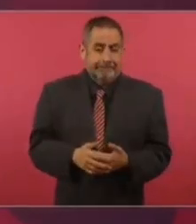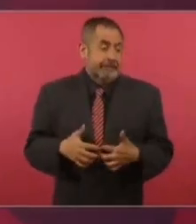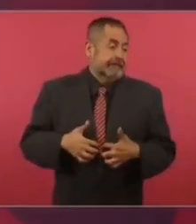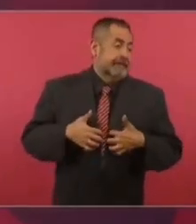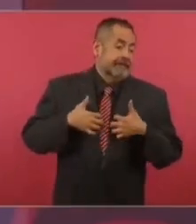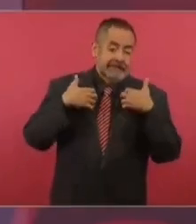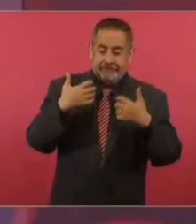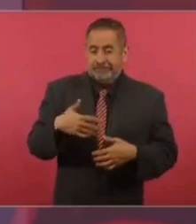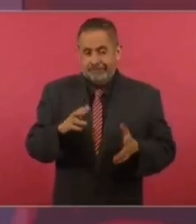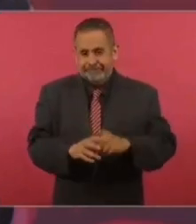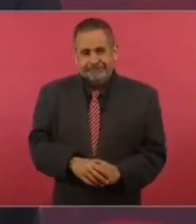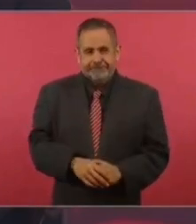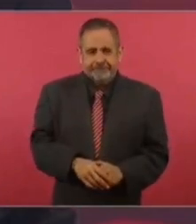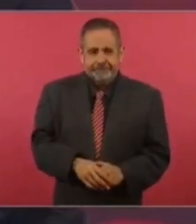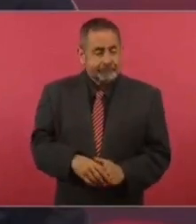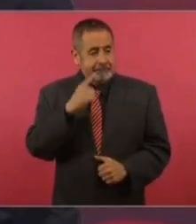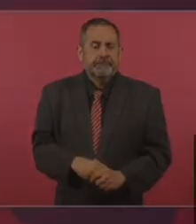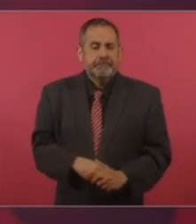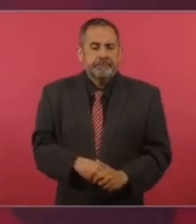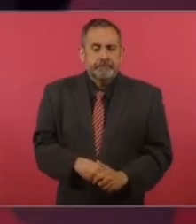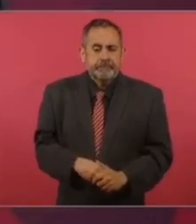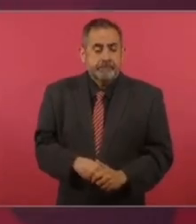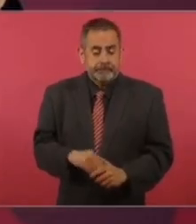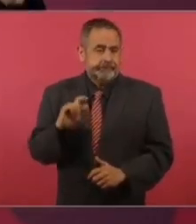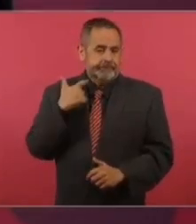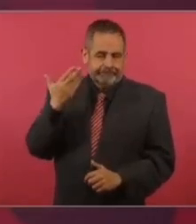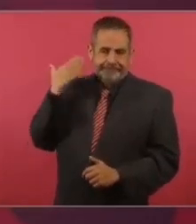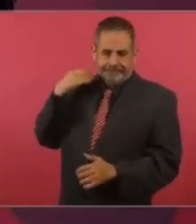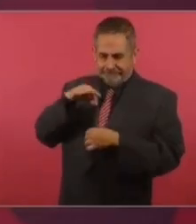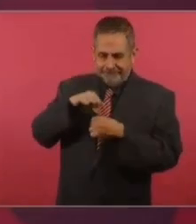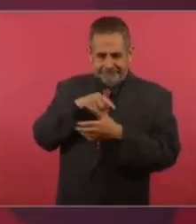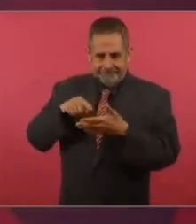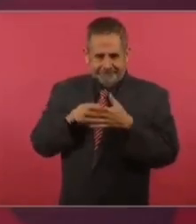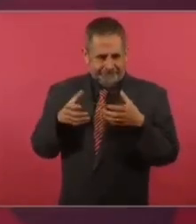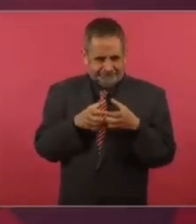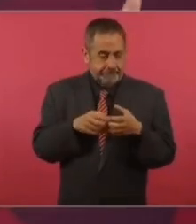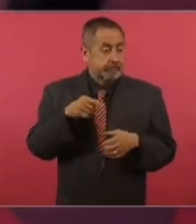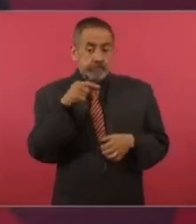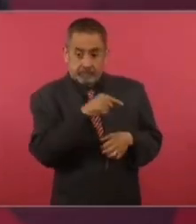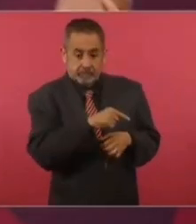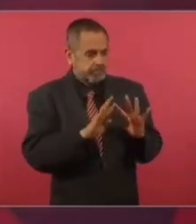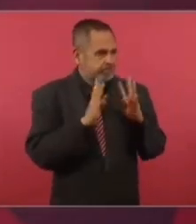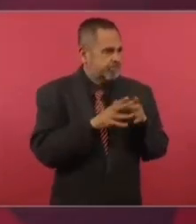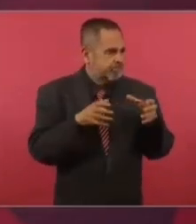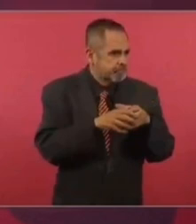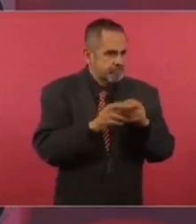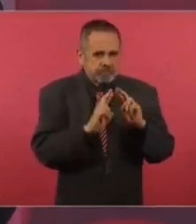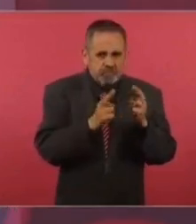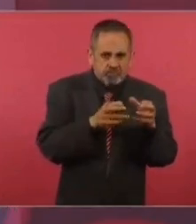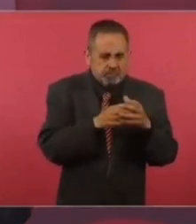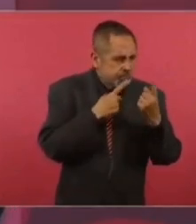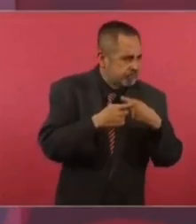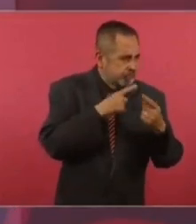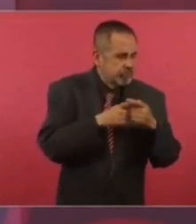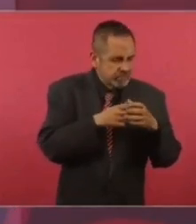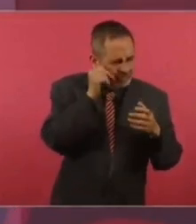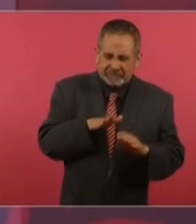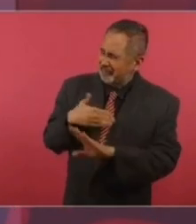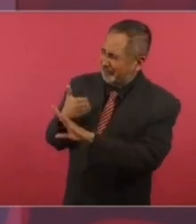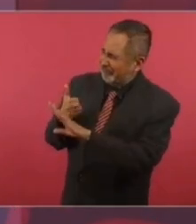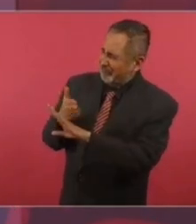se ponen que pegan el grito en el cielo. En la elección pasada, se reúnen para enfrentarnos.